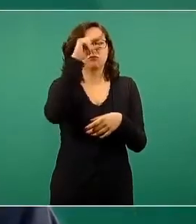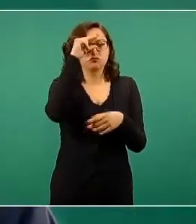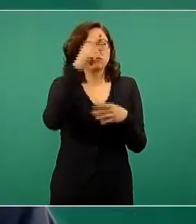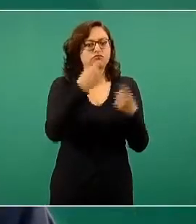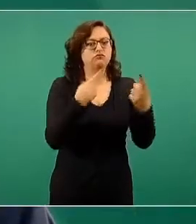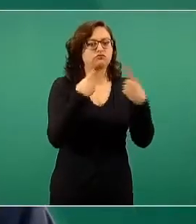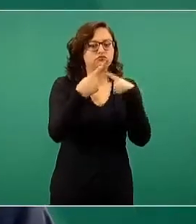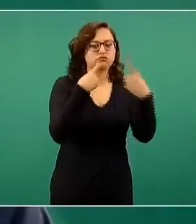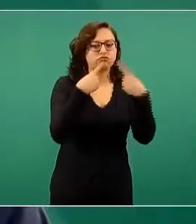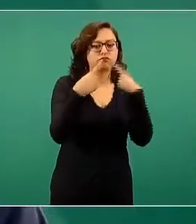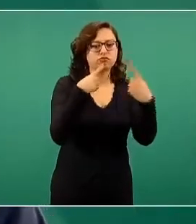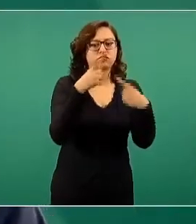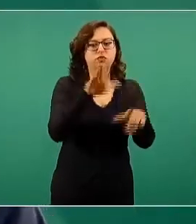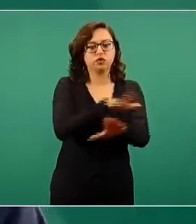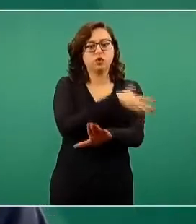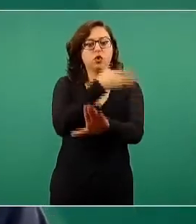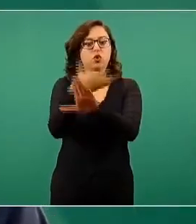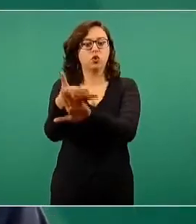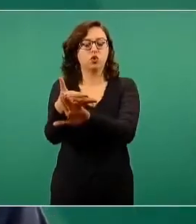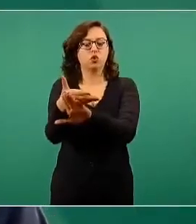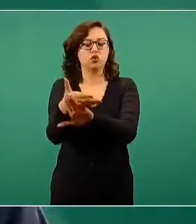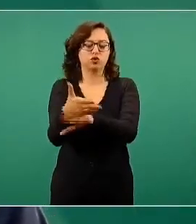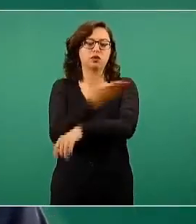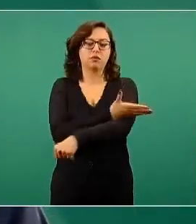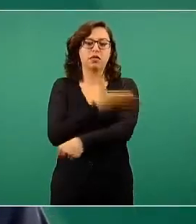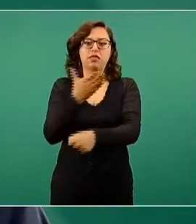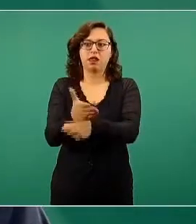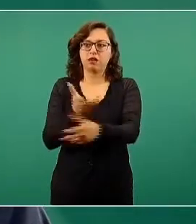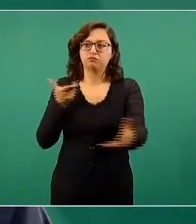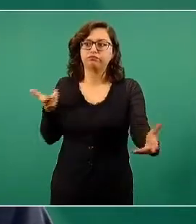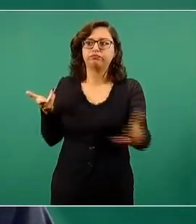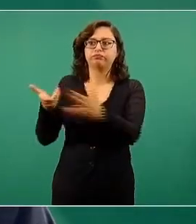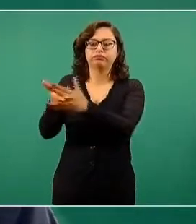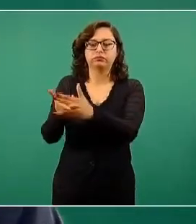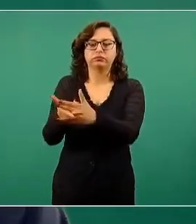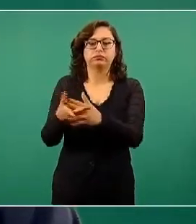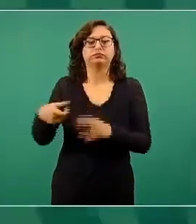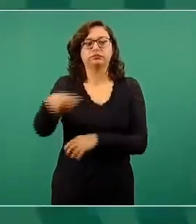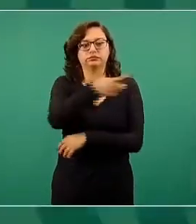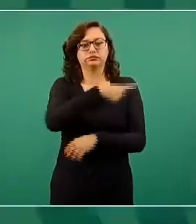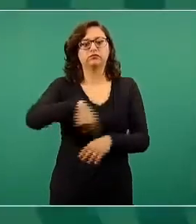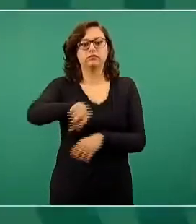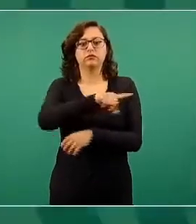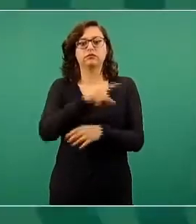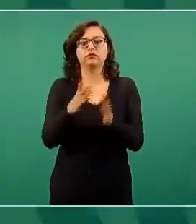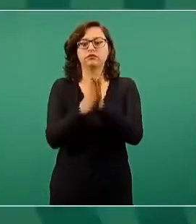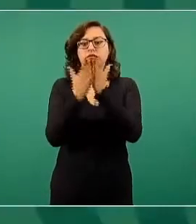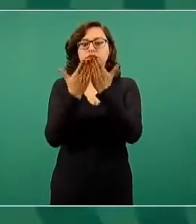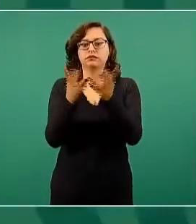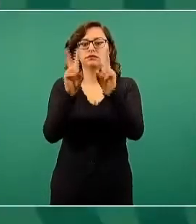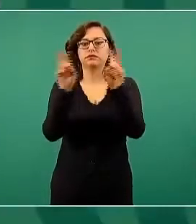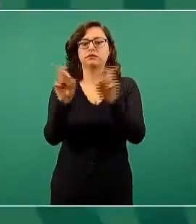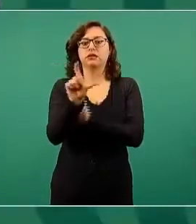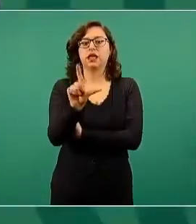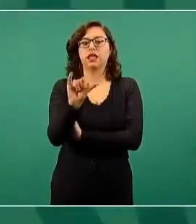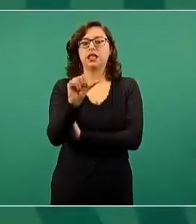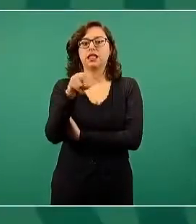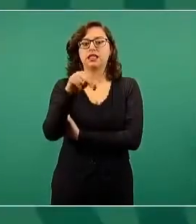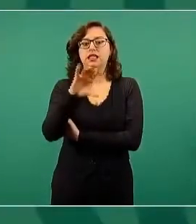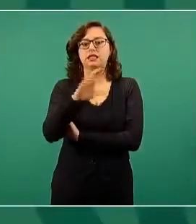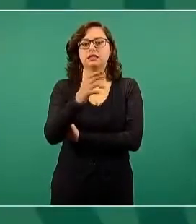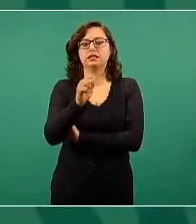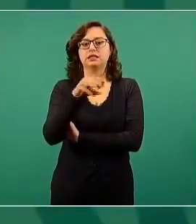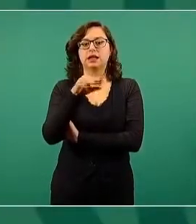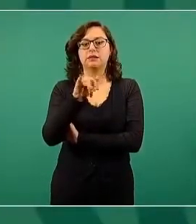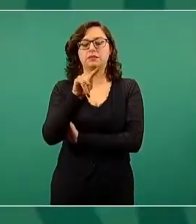cuando el asesinato a Francisco y Madero, linchamiento gráfico de